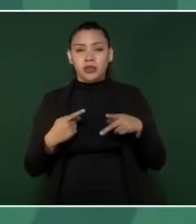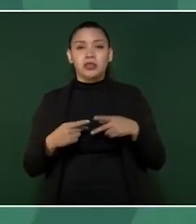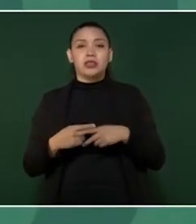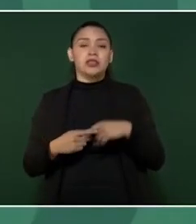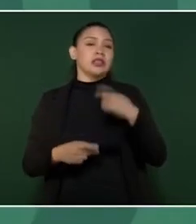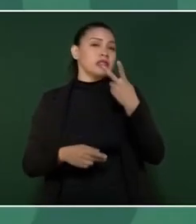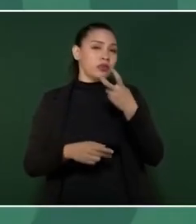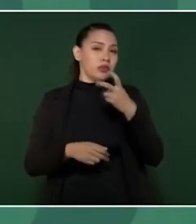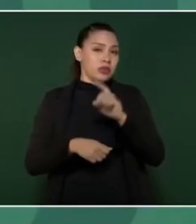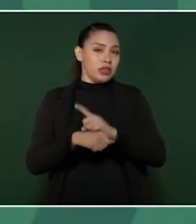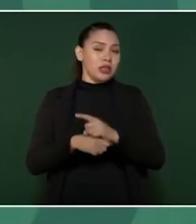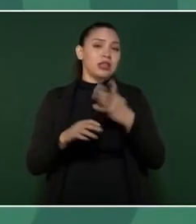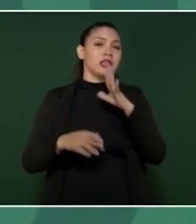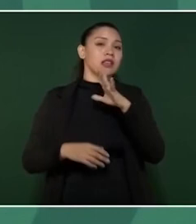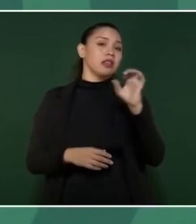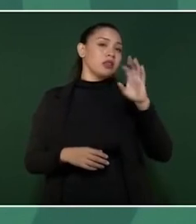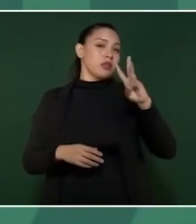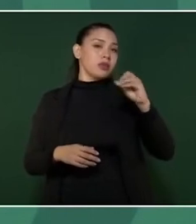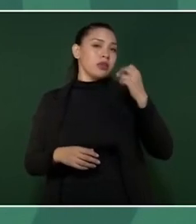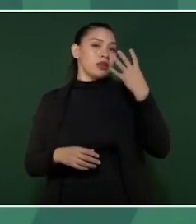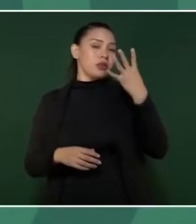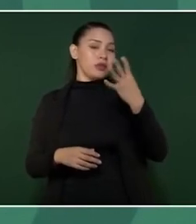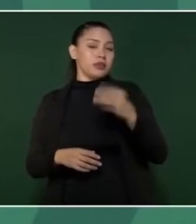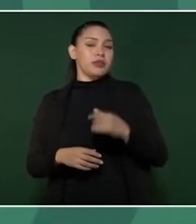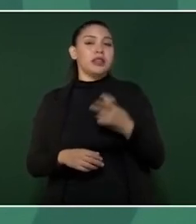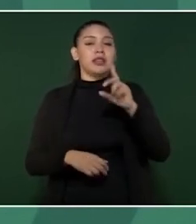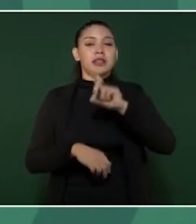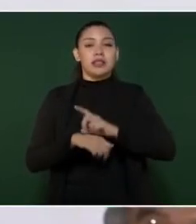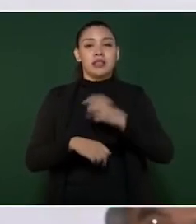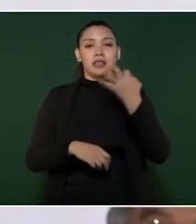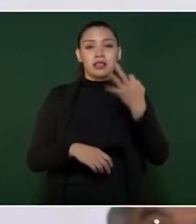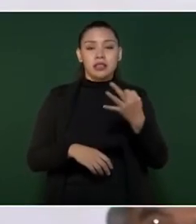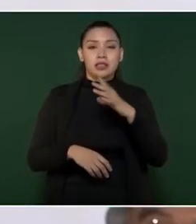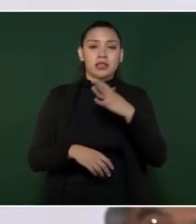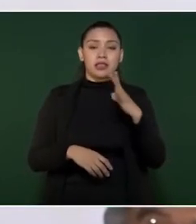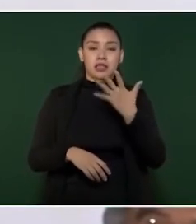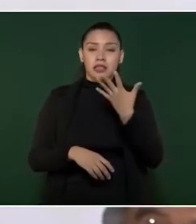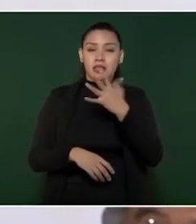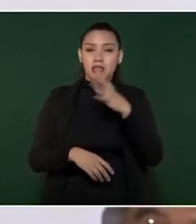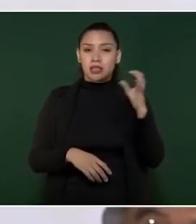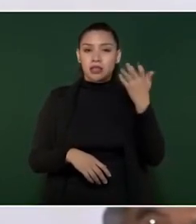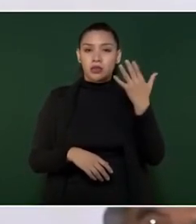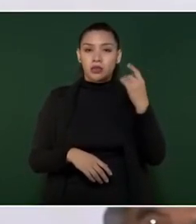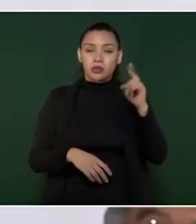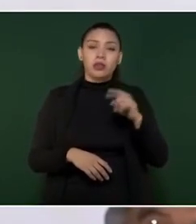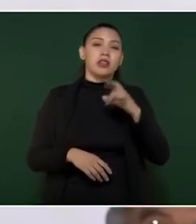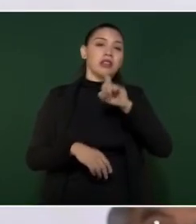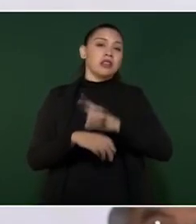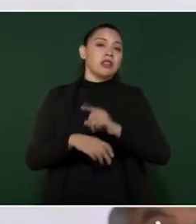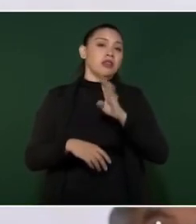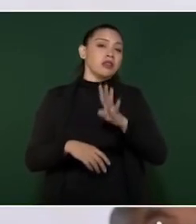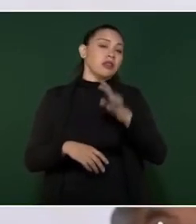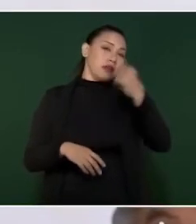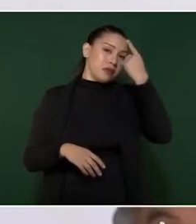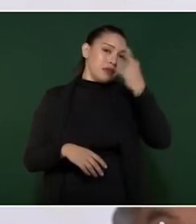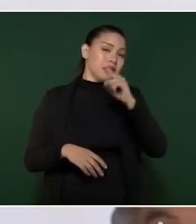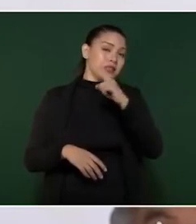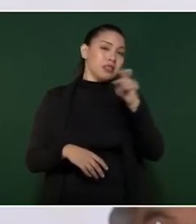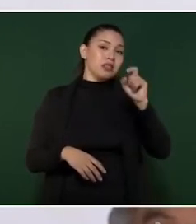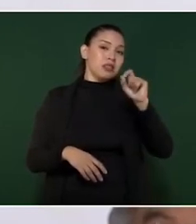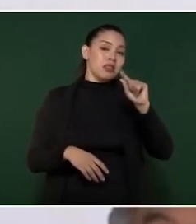2 fueron 594, el día 3, 251 y el día 4, 179. Como verán ustedes,